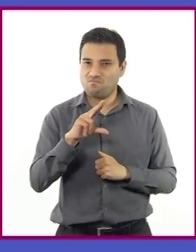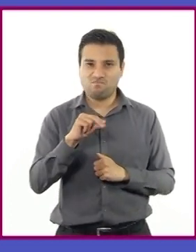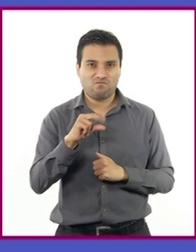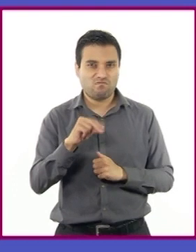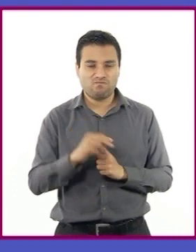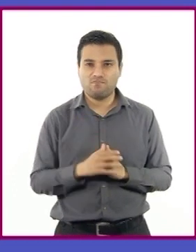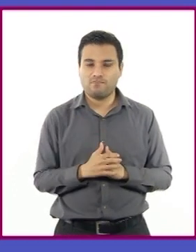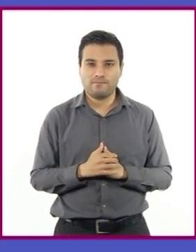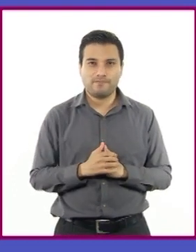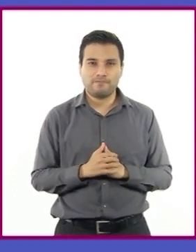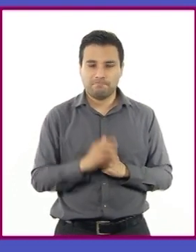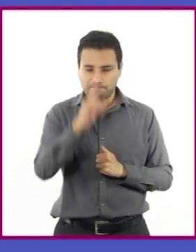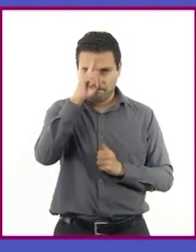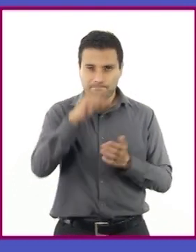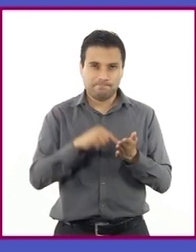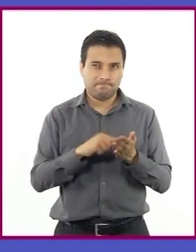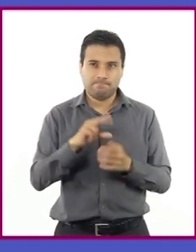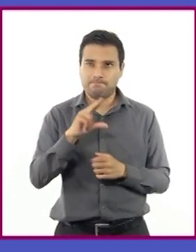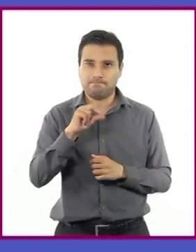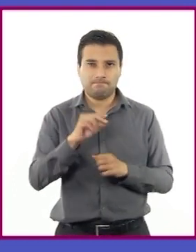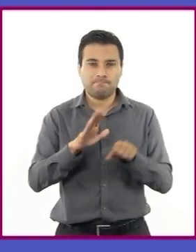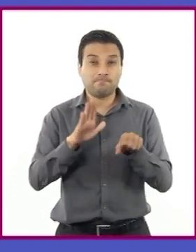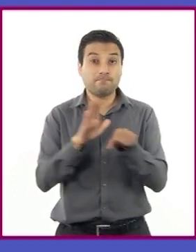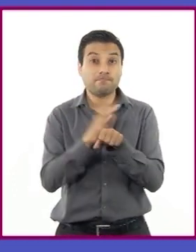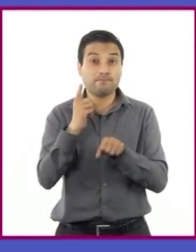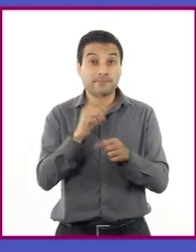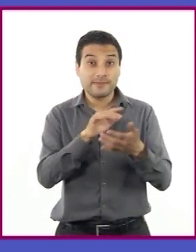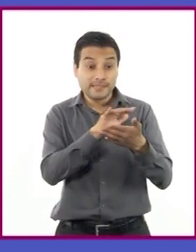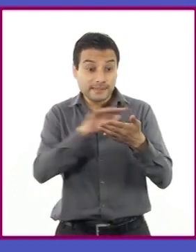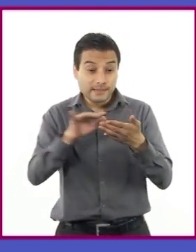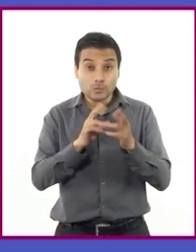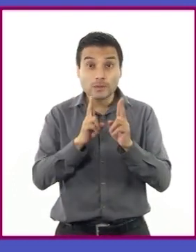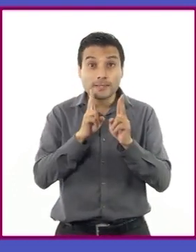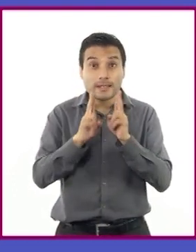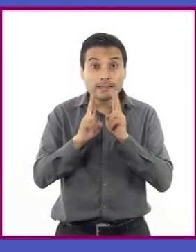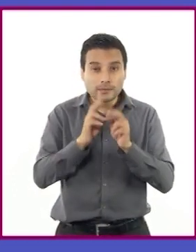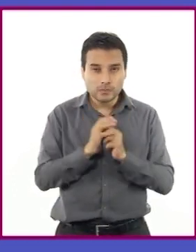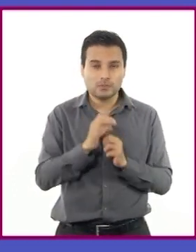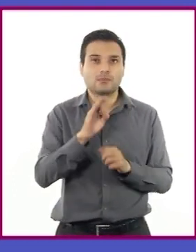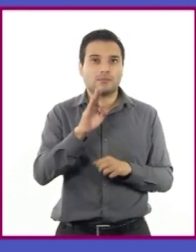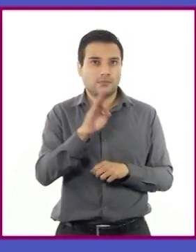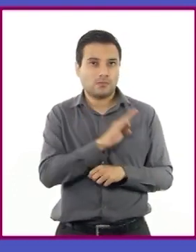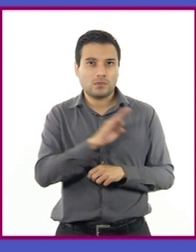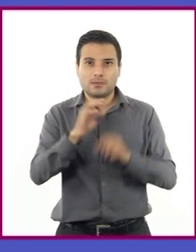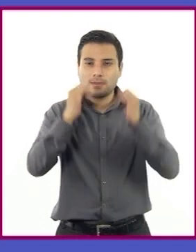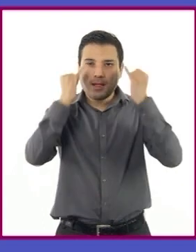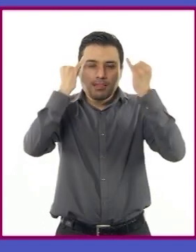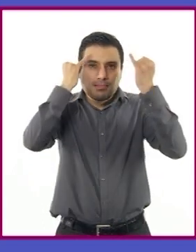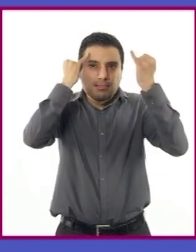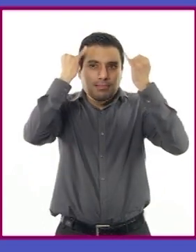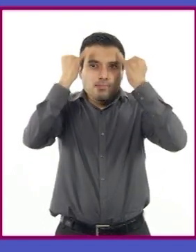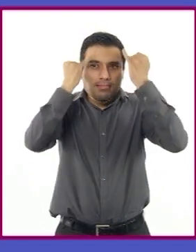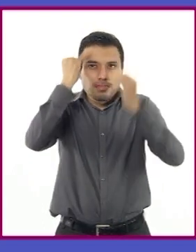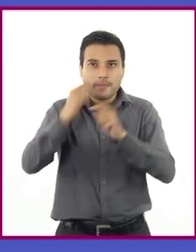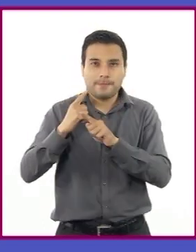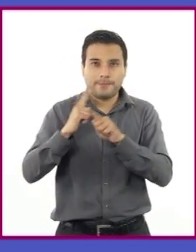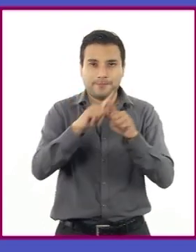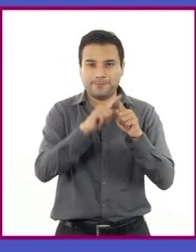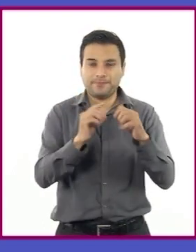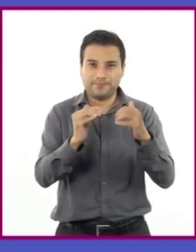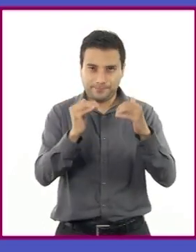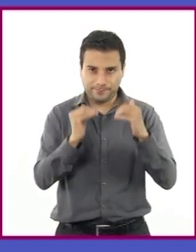no, definitivamente no. Porque los textos narrativos permiten explorar la imaginación de quien los escribe. Vamos por la siguiente.